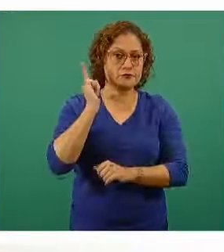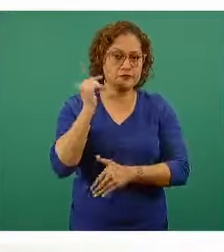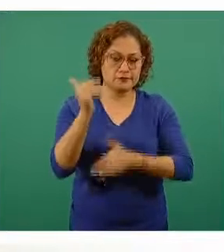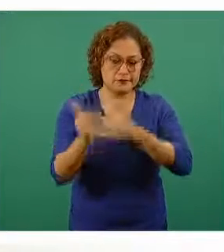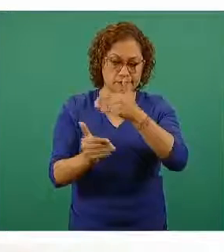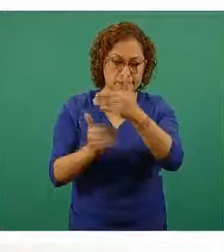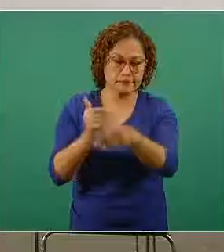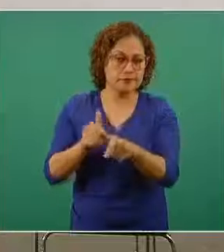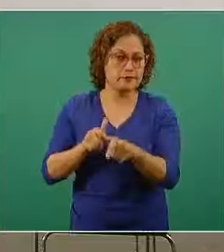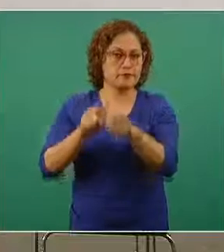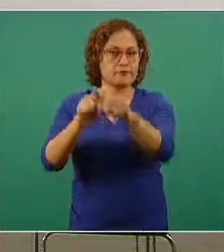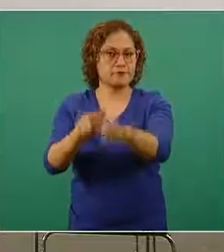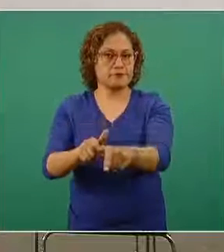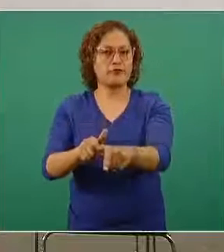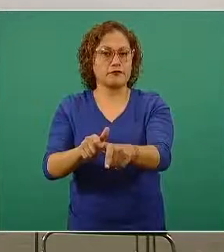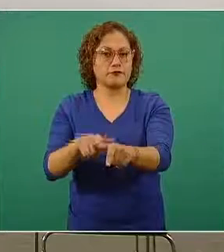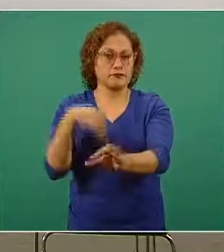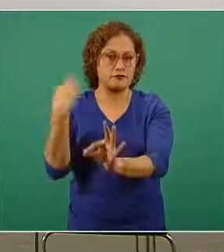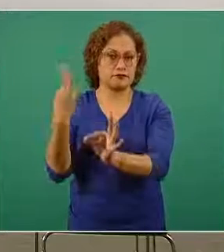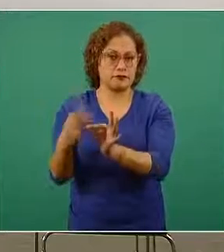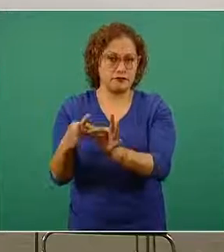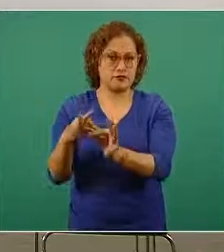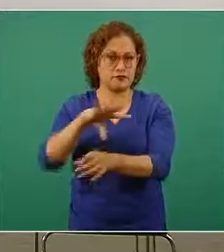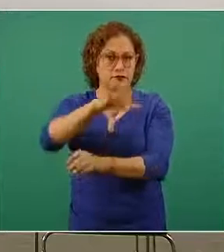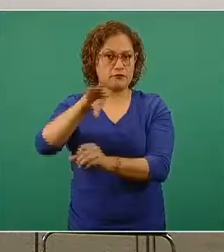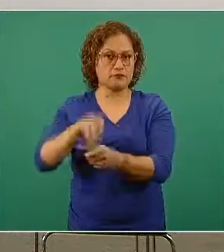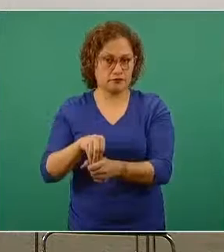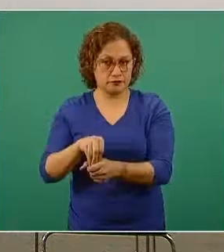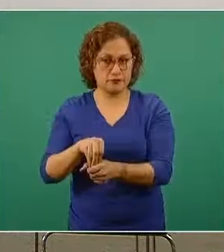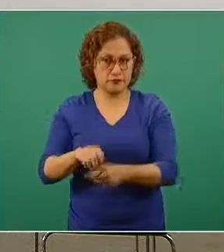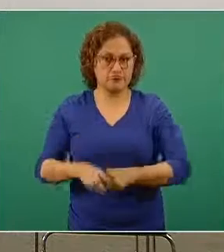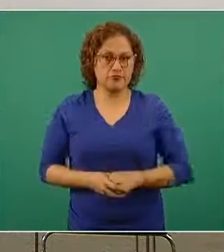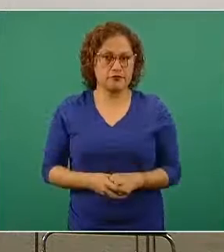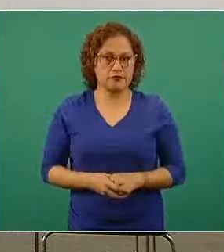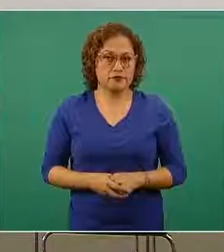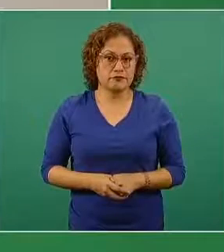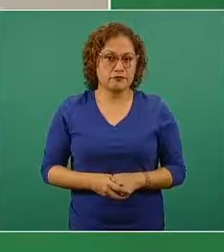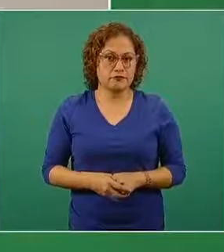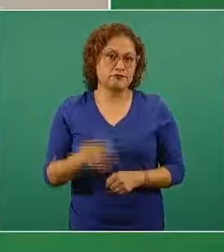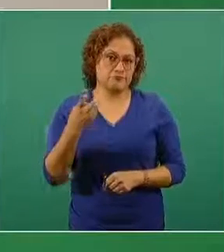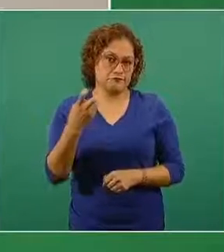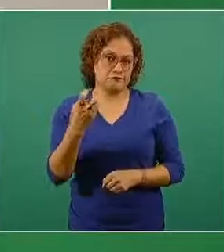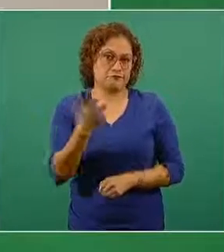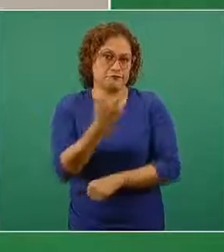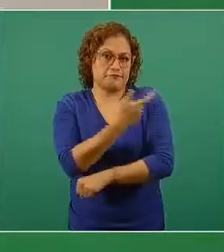protección que resulta precisamente de la vacunación ya del esquema completo.